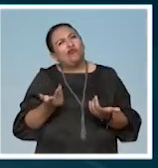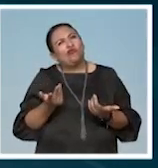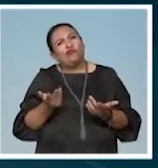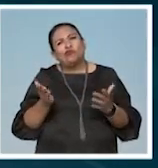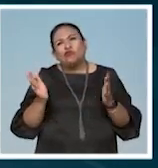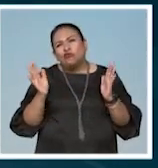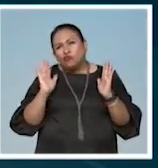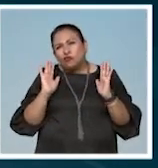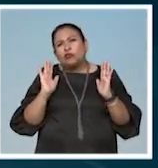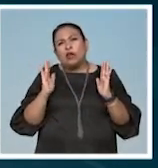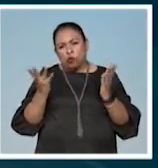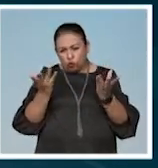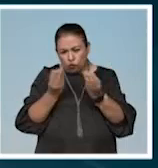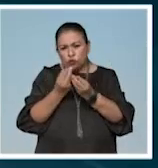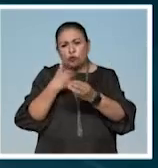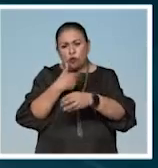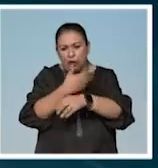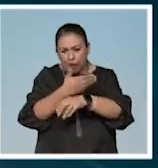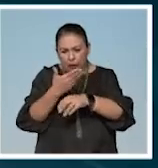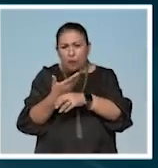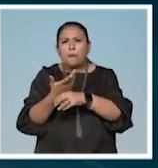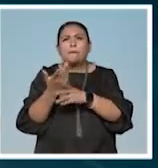nos acompañe en su camino.